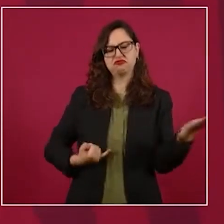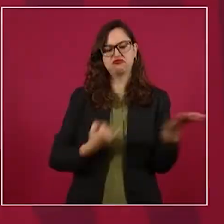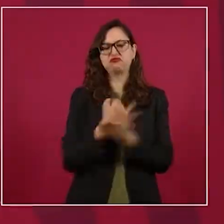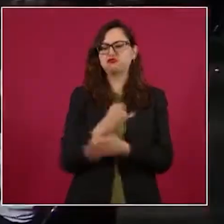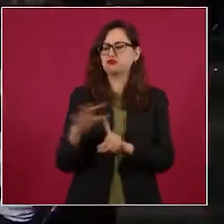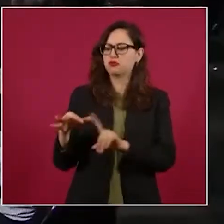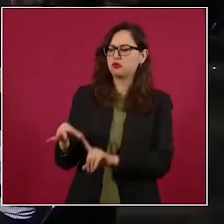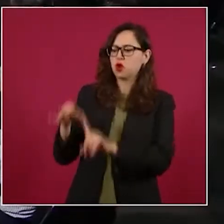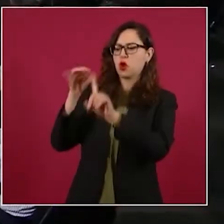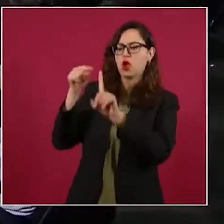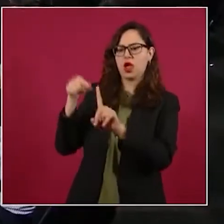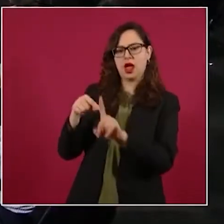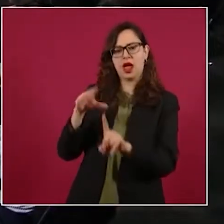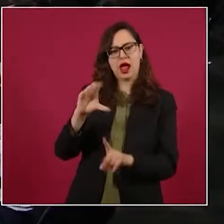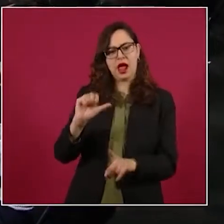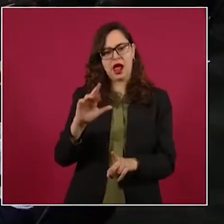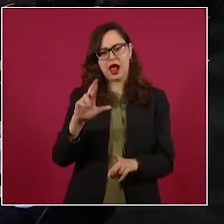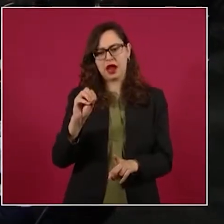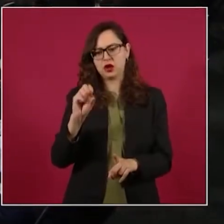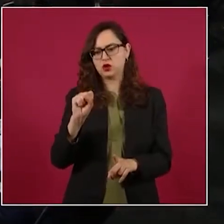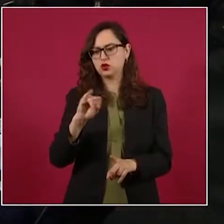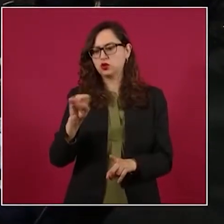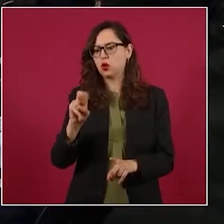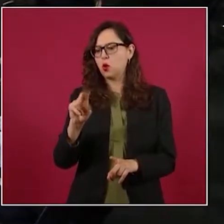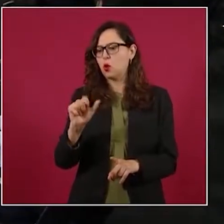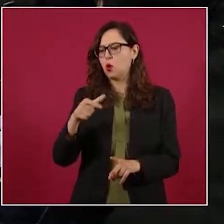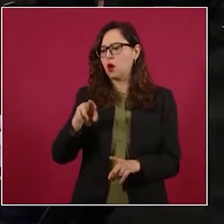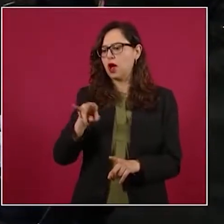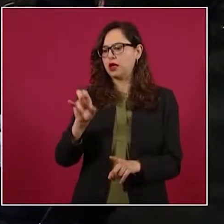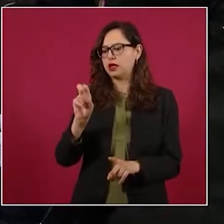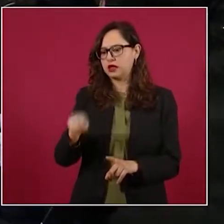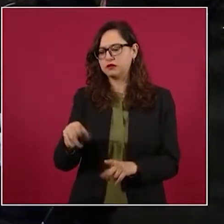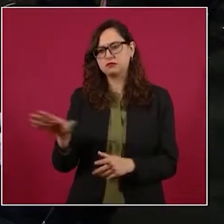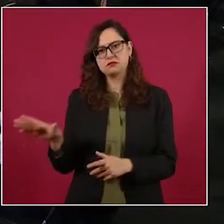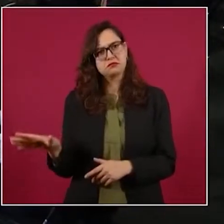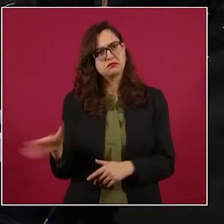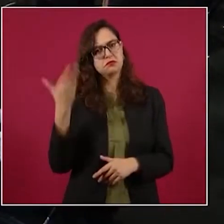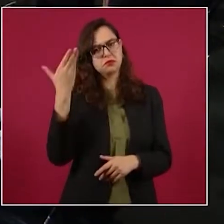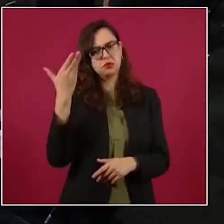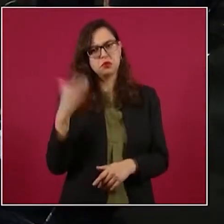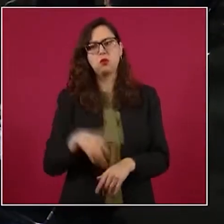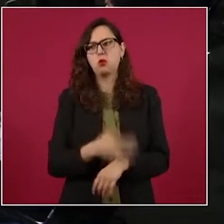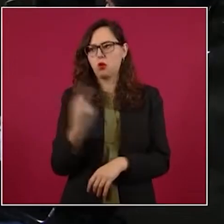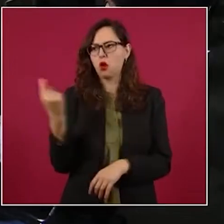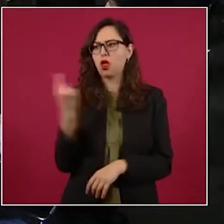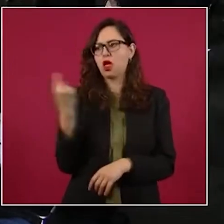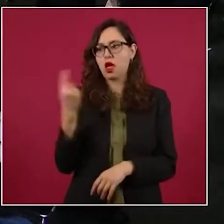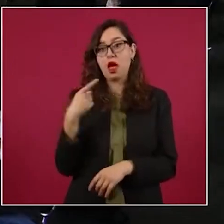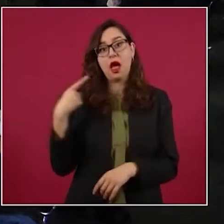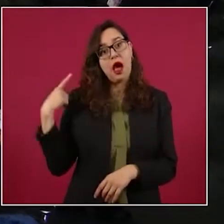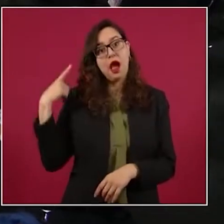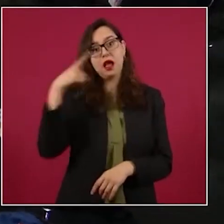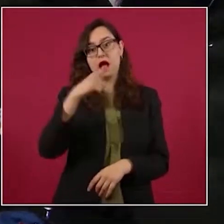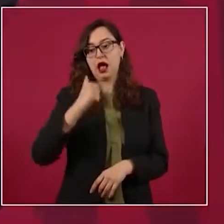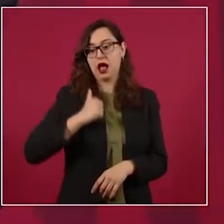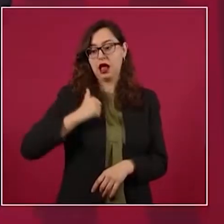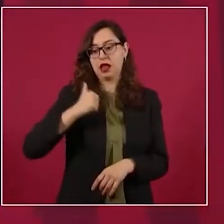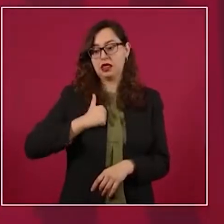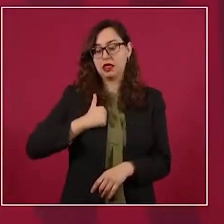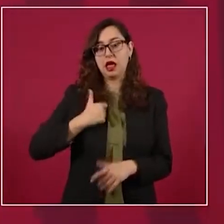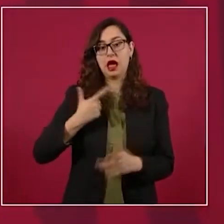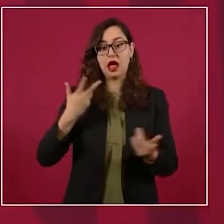mucha afluencia turística de ese país